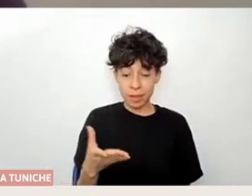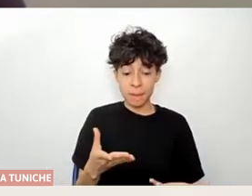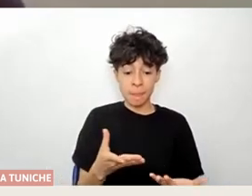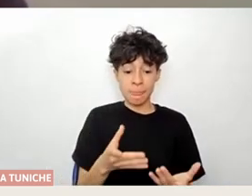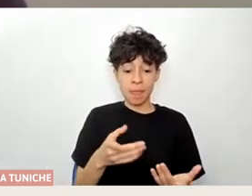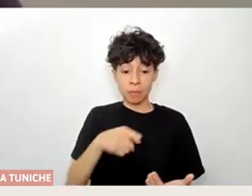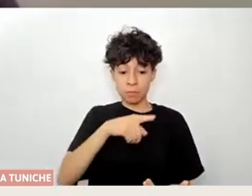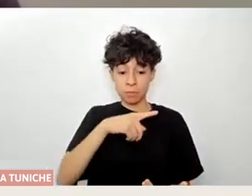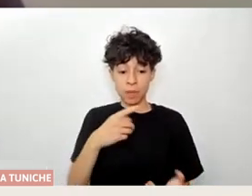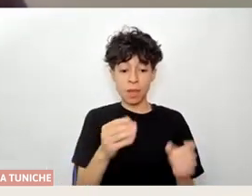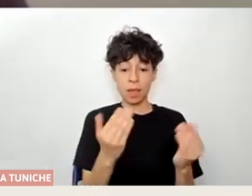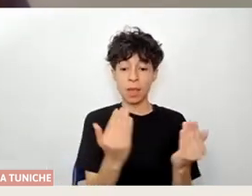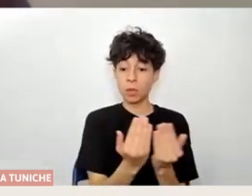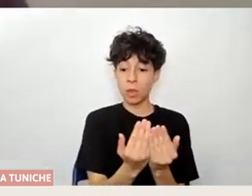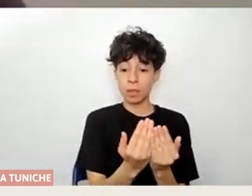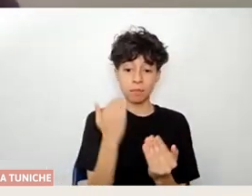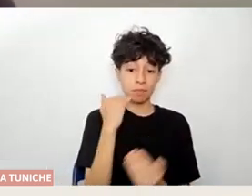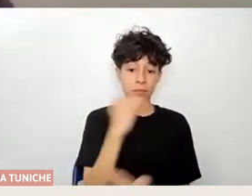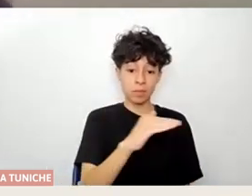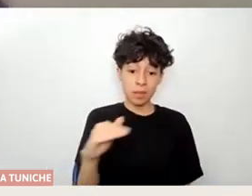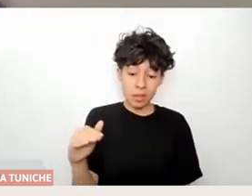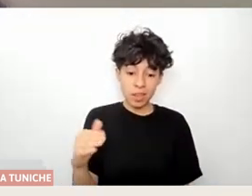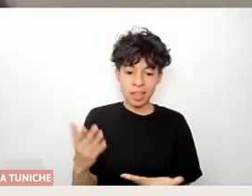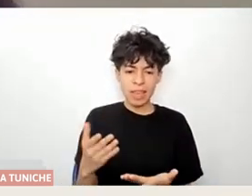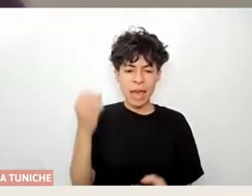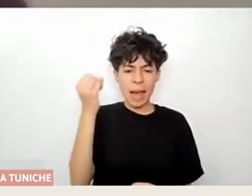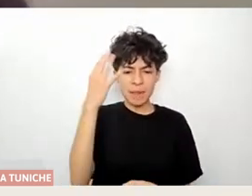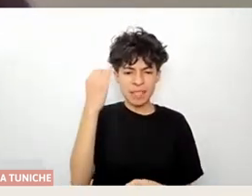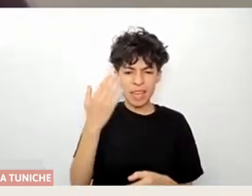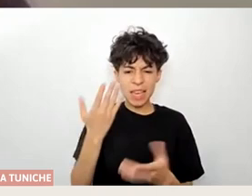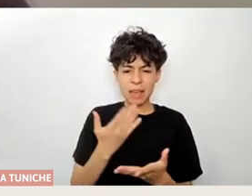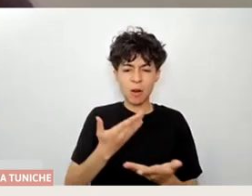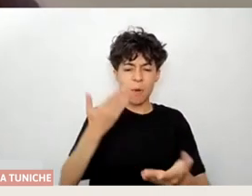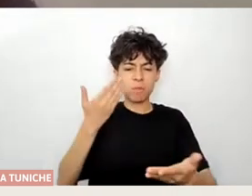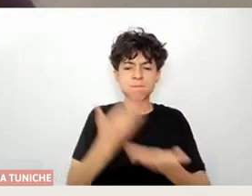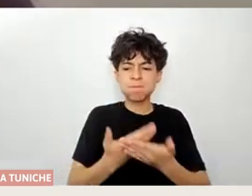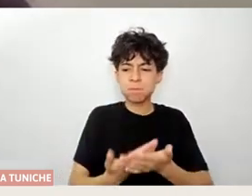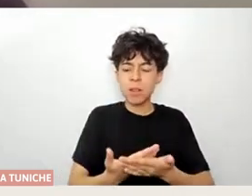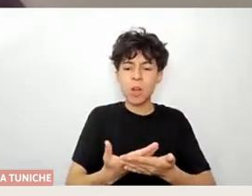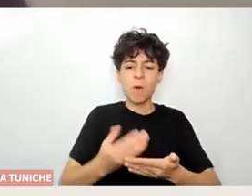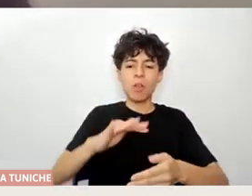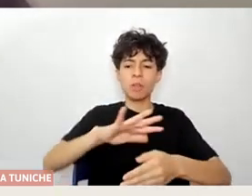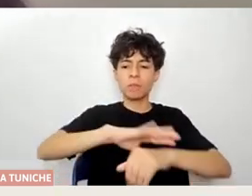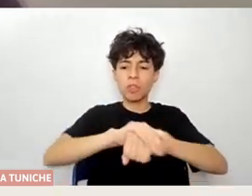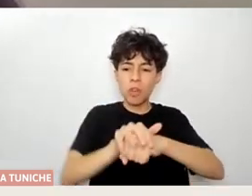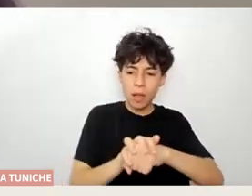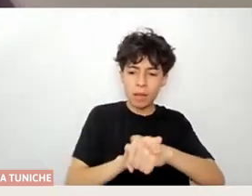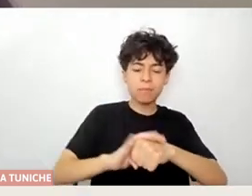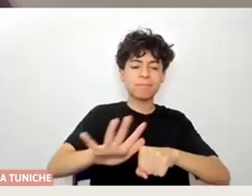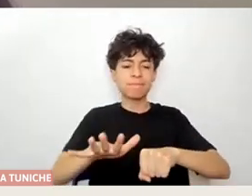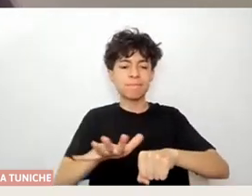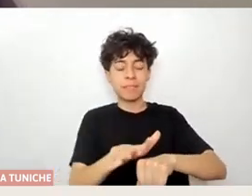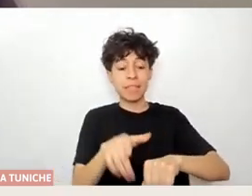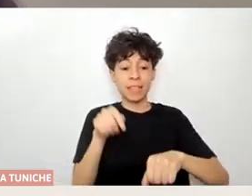concretos, nuestra educación es de experiencia, es de tocar, está en lo kinestésico. Entonces,